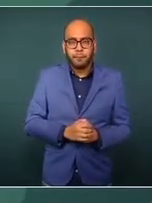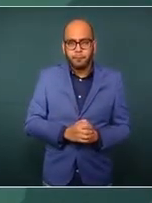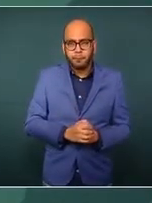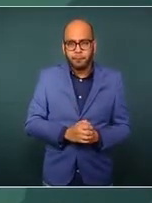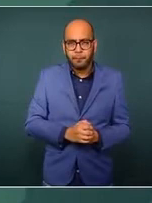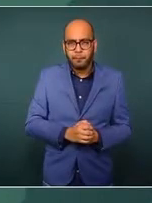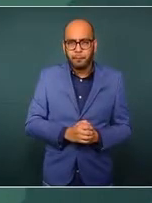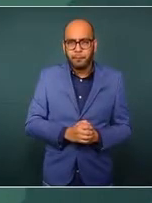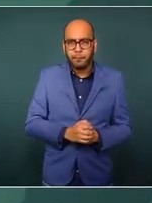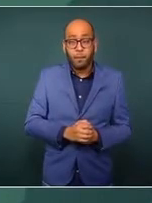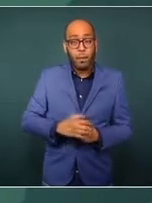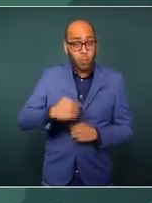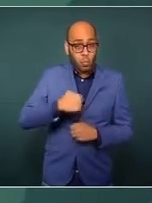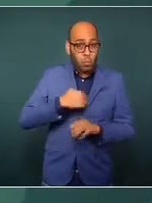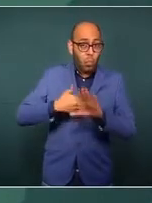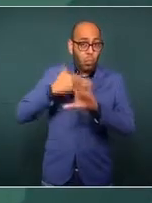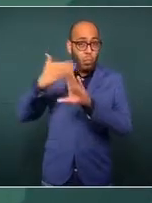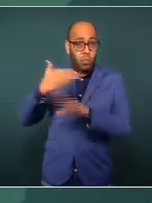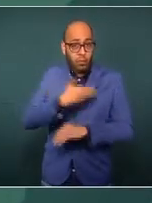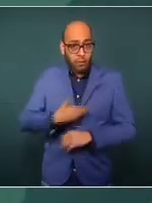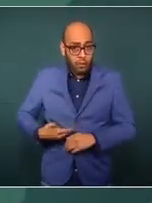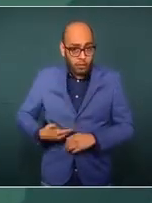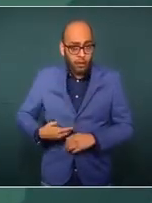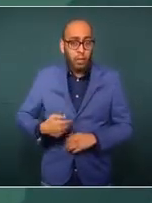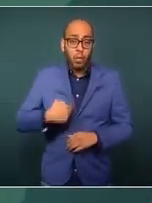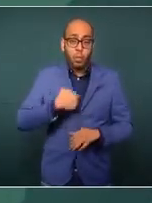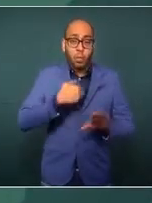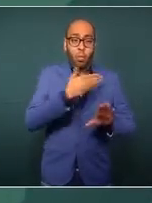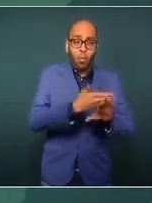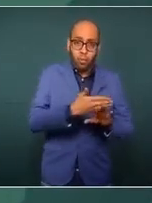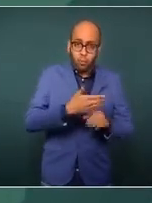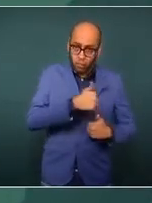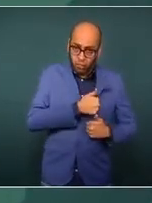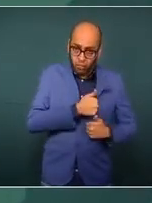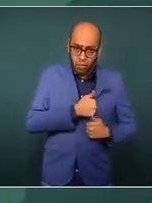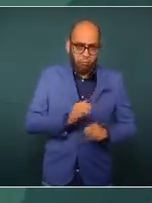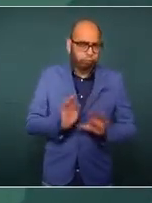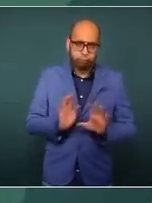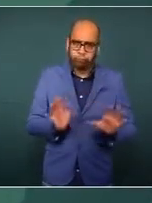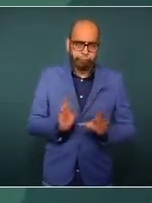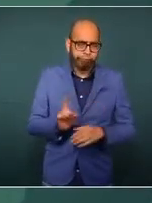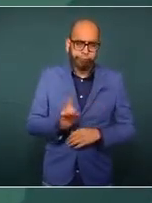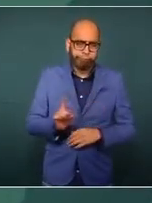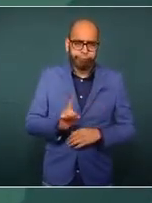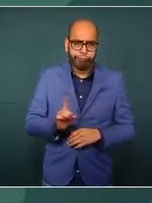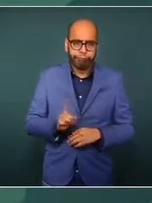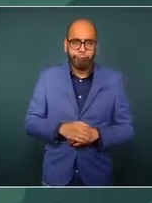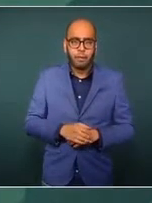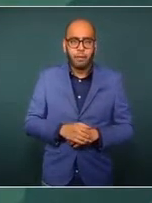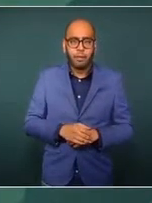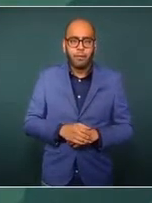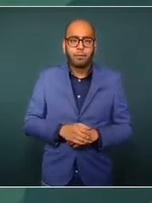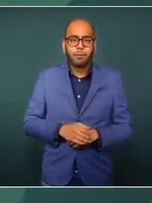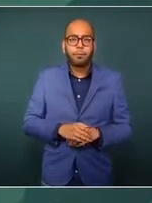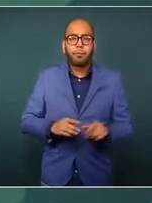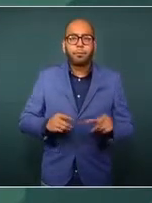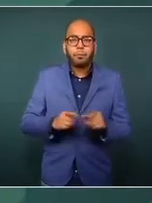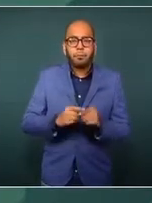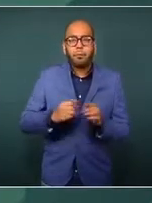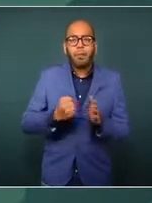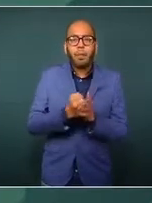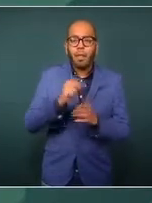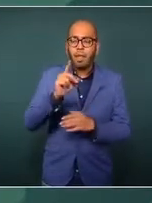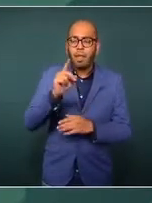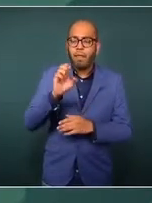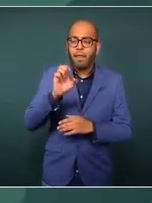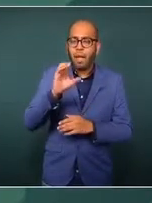ni en contra del presidente ni en contra de las Fuerzas Armadas es para clarificar el alcance del decreto para